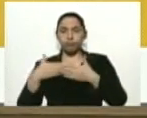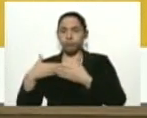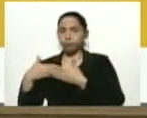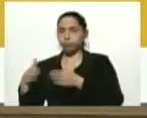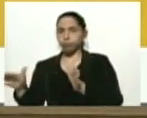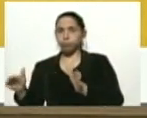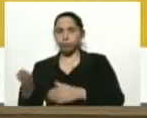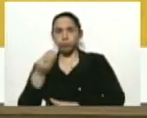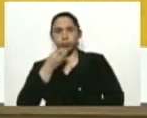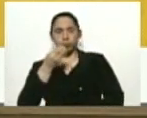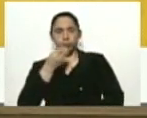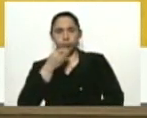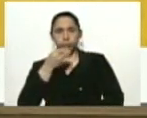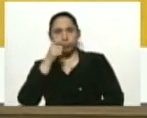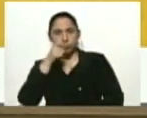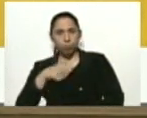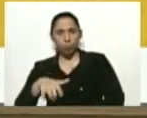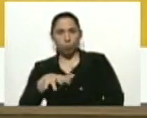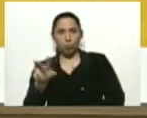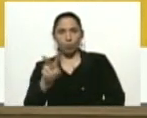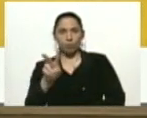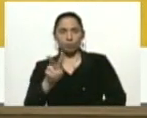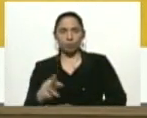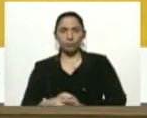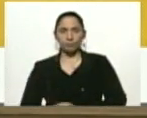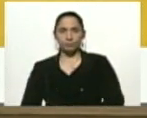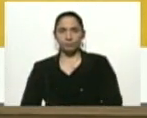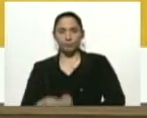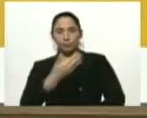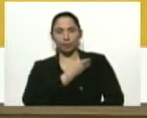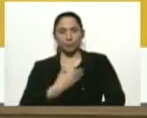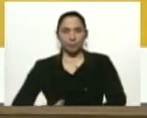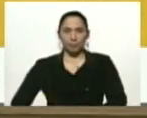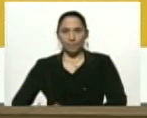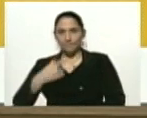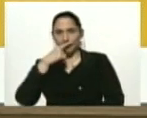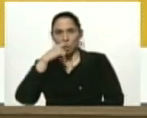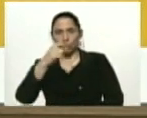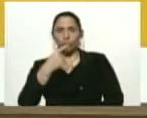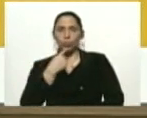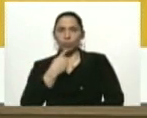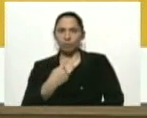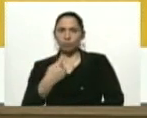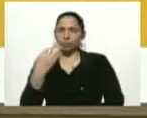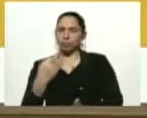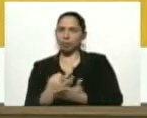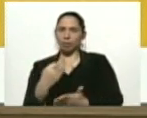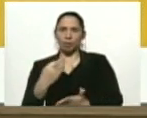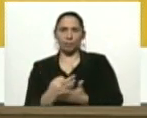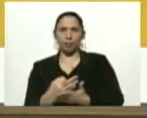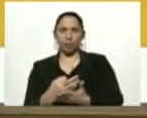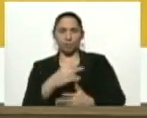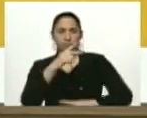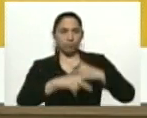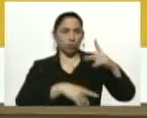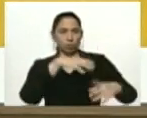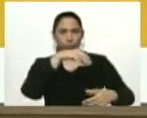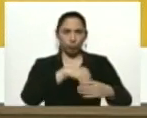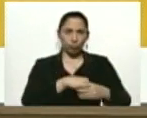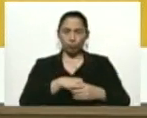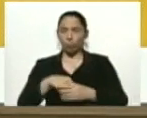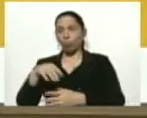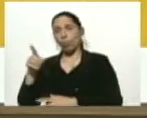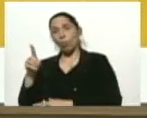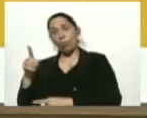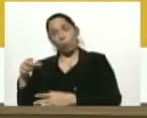la alimentación al pueblo venezolano. El presidente Maduro lo ha dicho siempre. Entre producción y cuarentena no hay